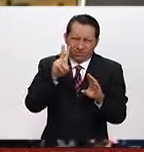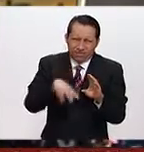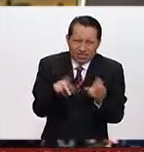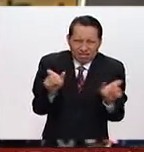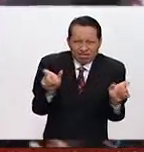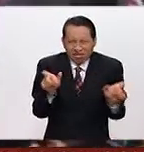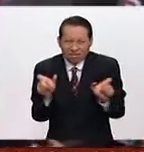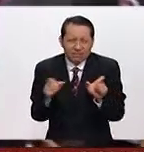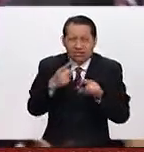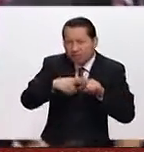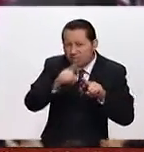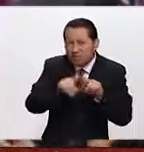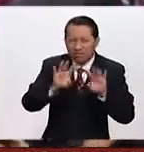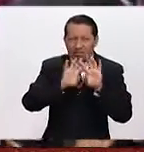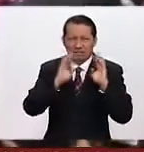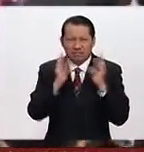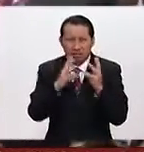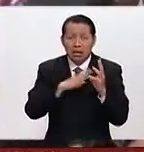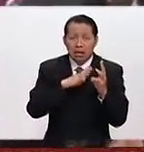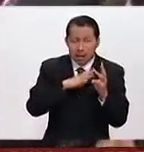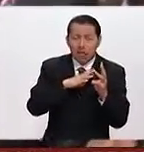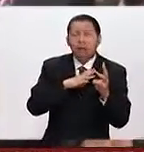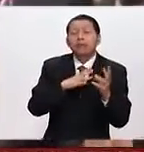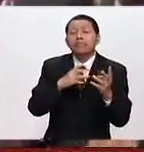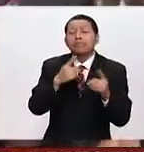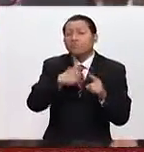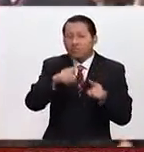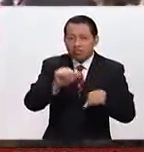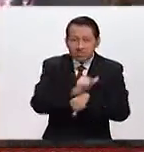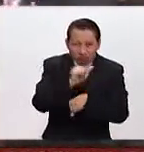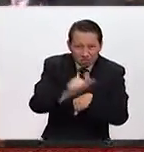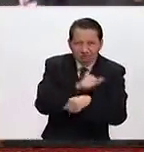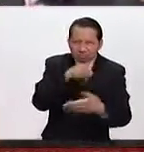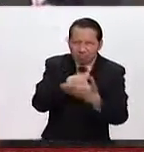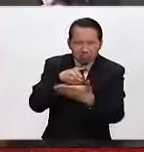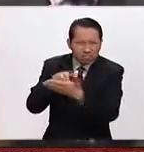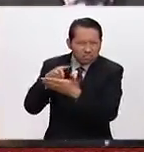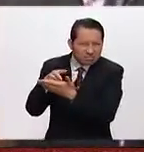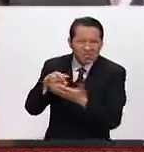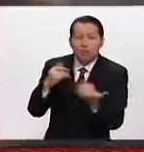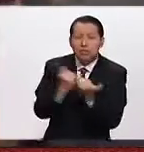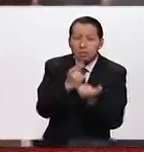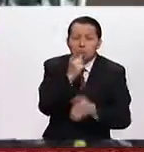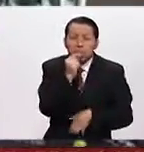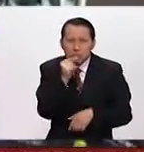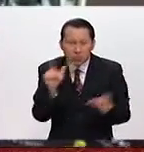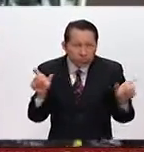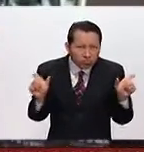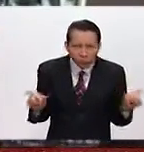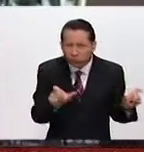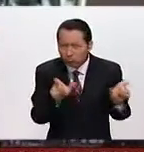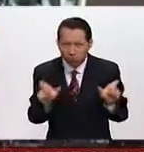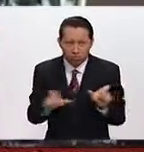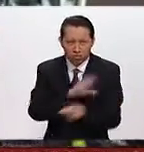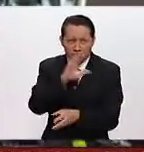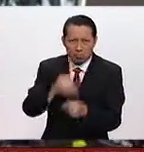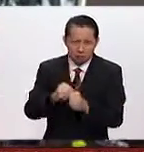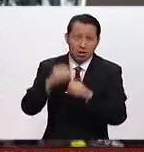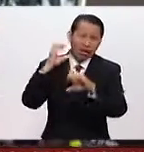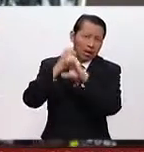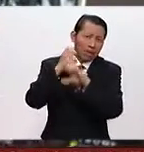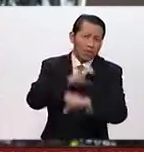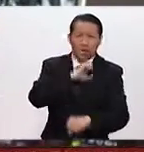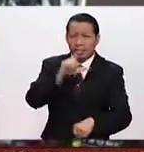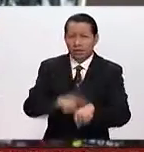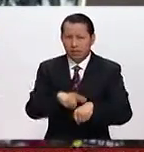hay rejas, barreras vehiculares, todo tipo de control policial, retenes para accesar a la convención, camiones especiales